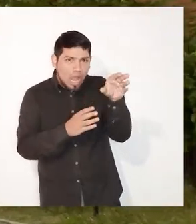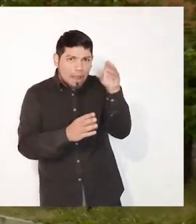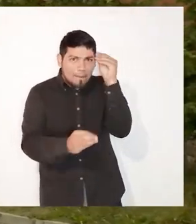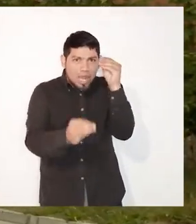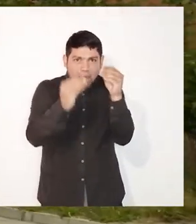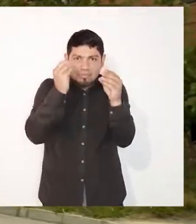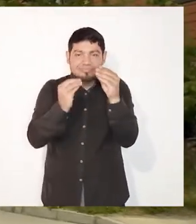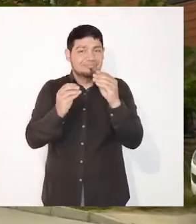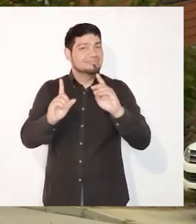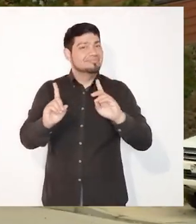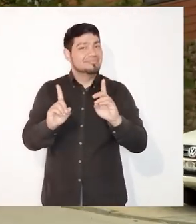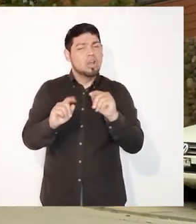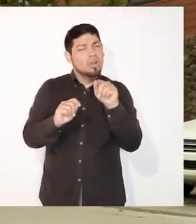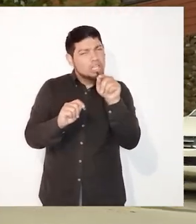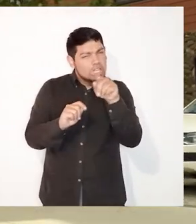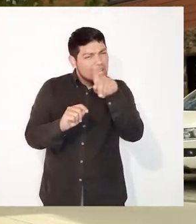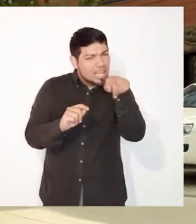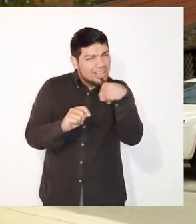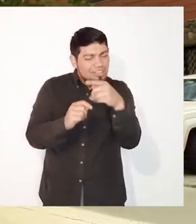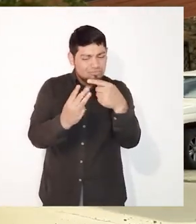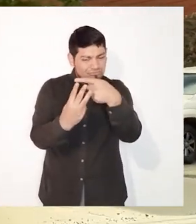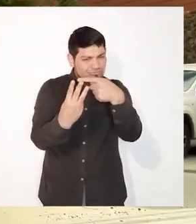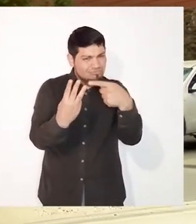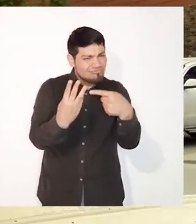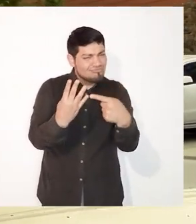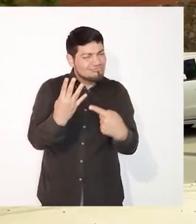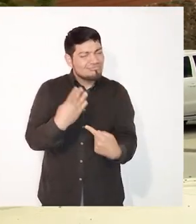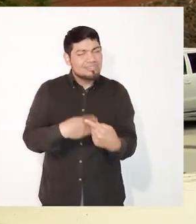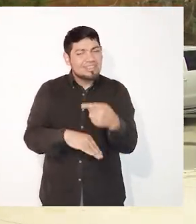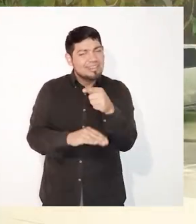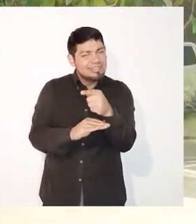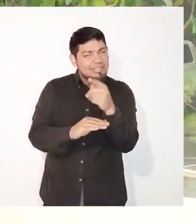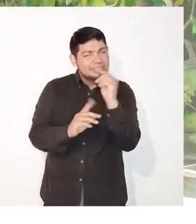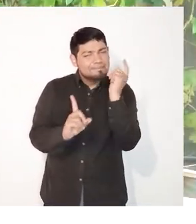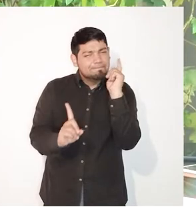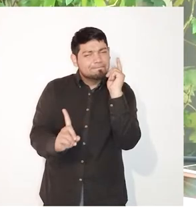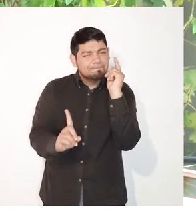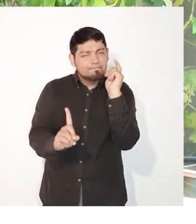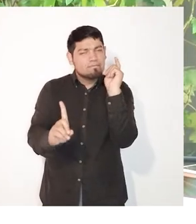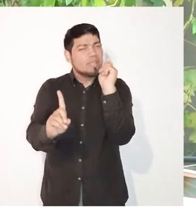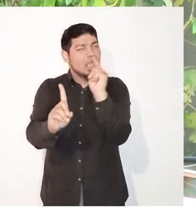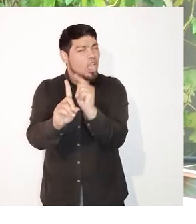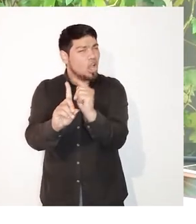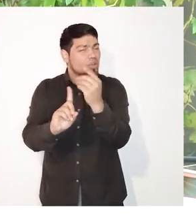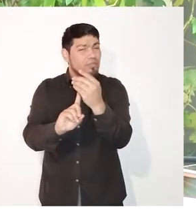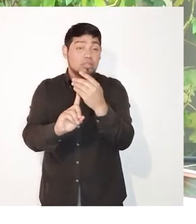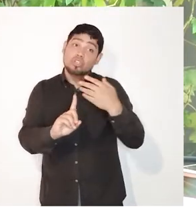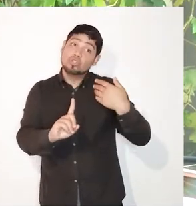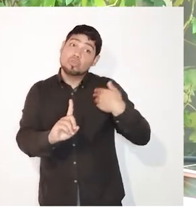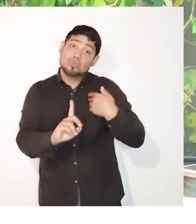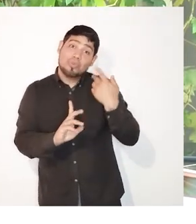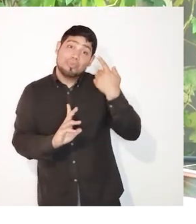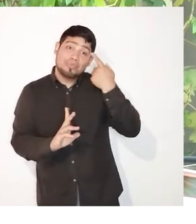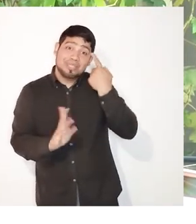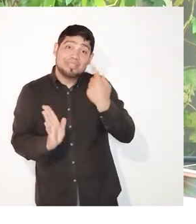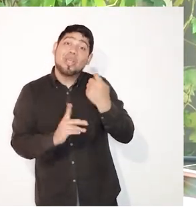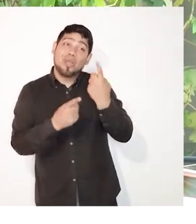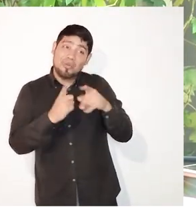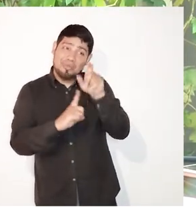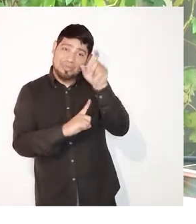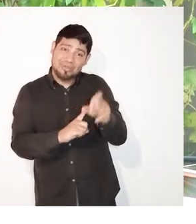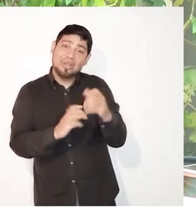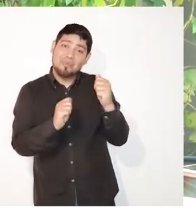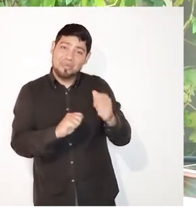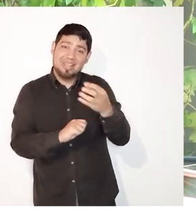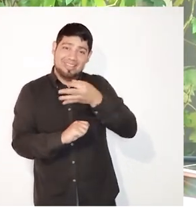decir, no es que tome de ellos, me gustan las formas como ellos enfocan. Entonces, yo creo que alguien externo, que